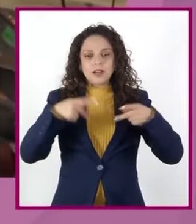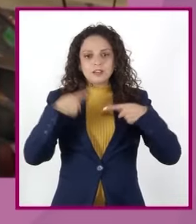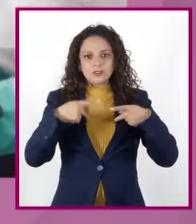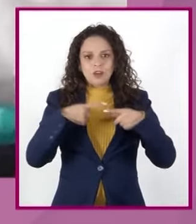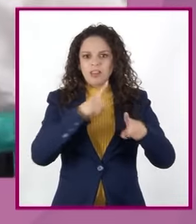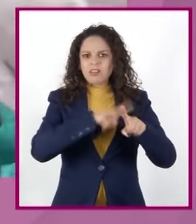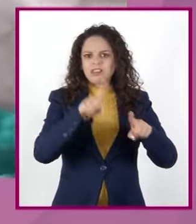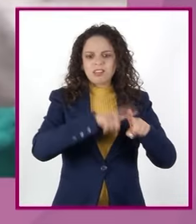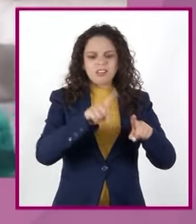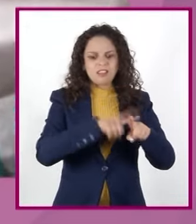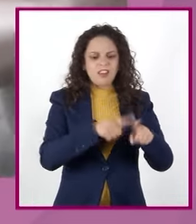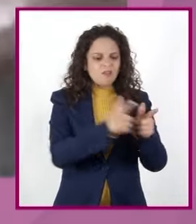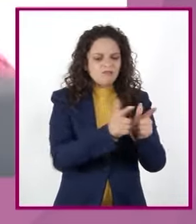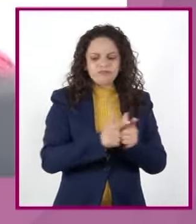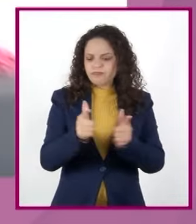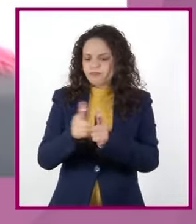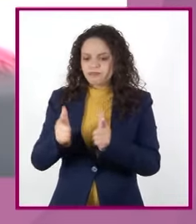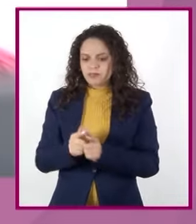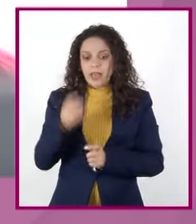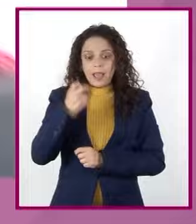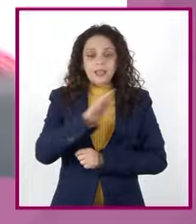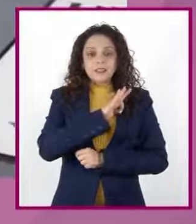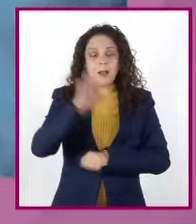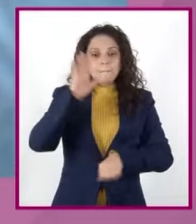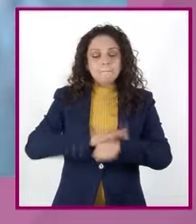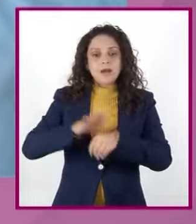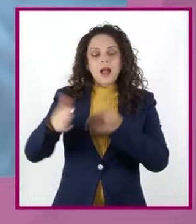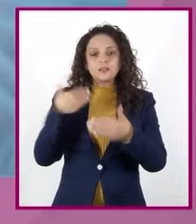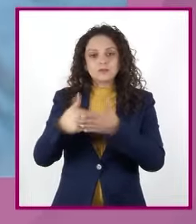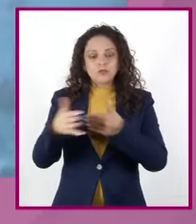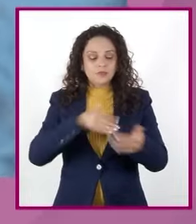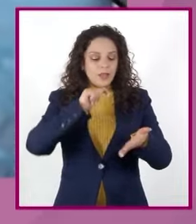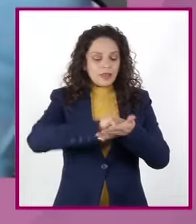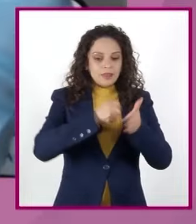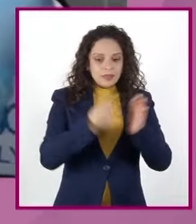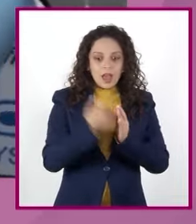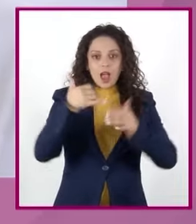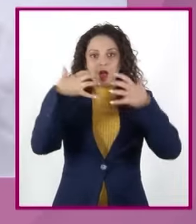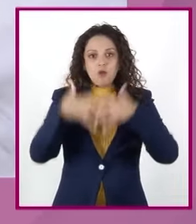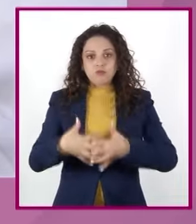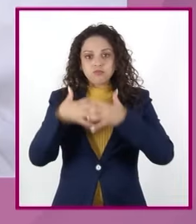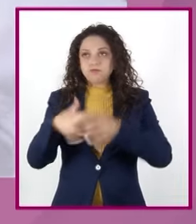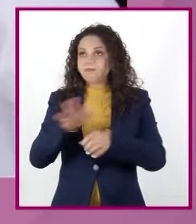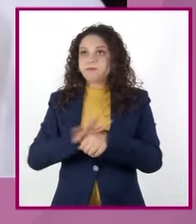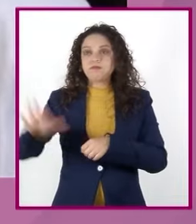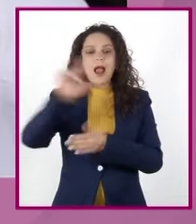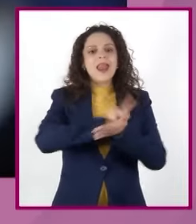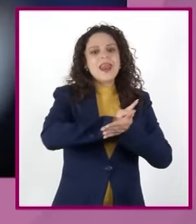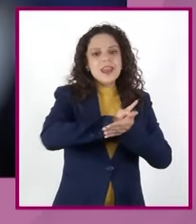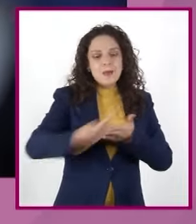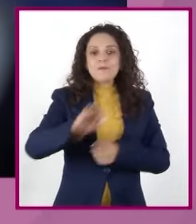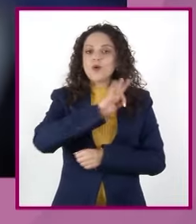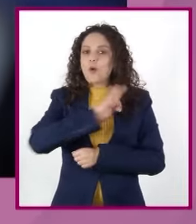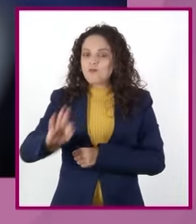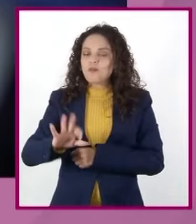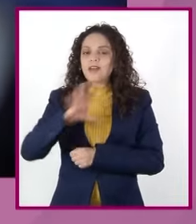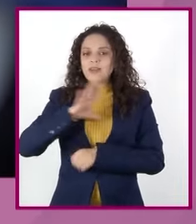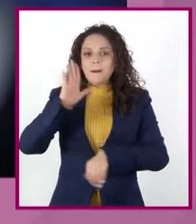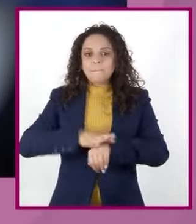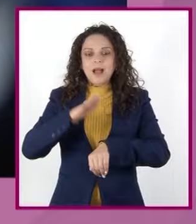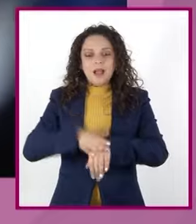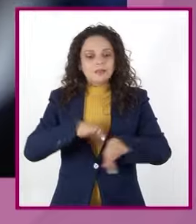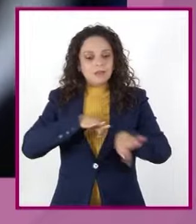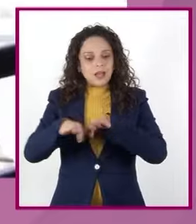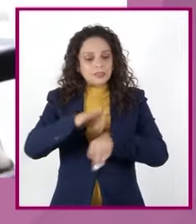que ha permitido modernizar las técnicas, obtener una producción ambientalmente limpia Y generar empleos especializados